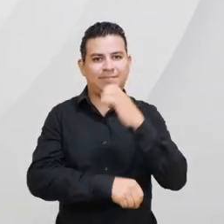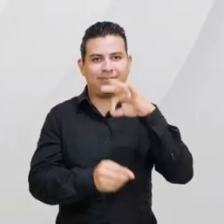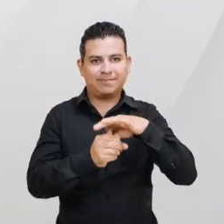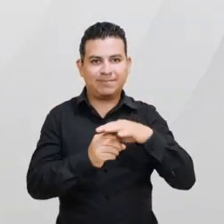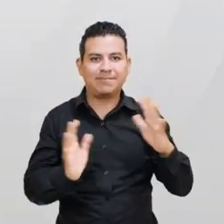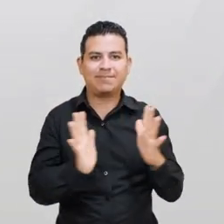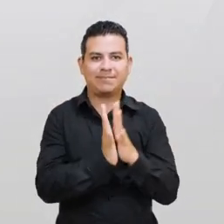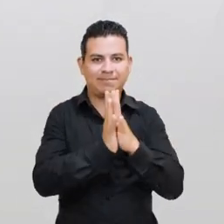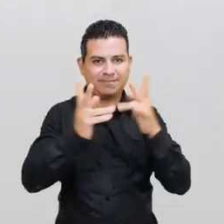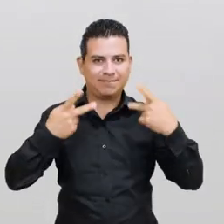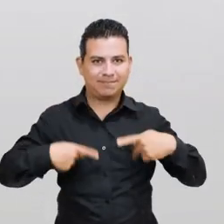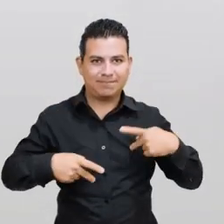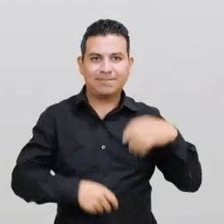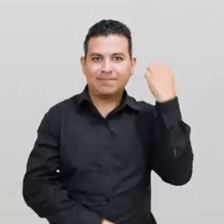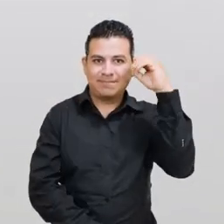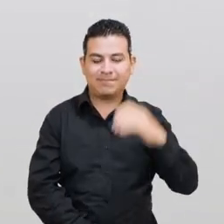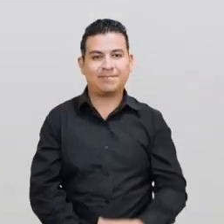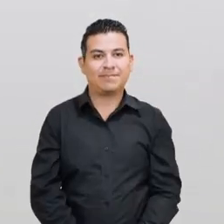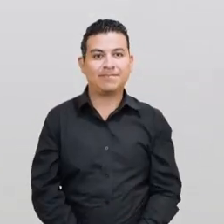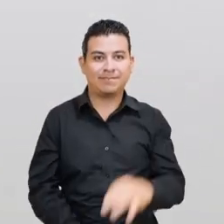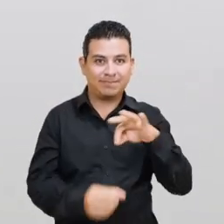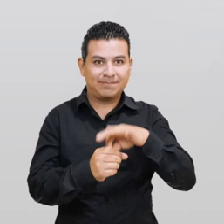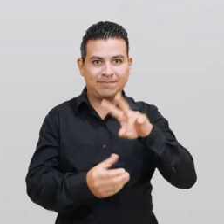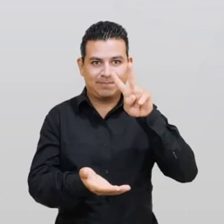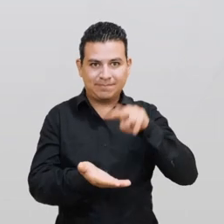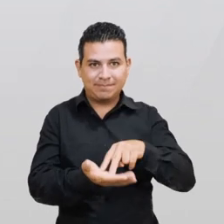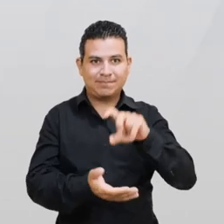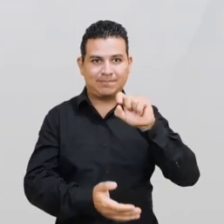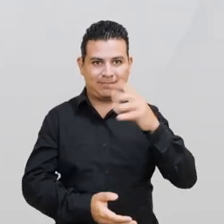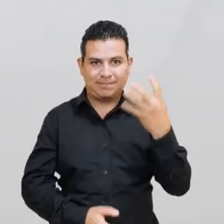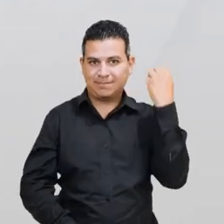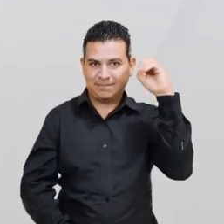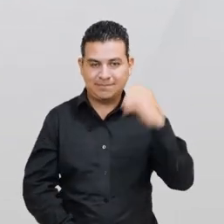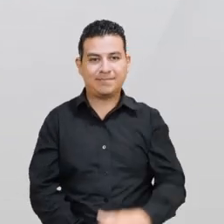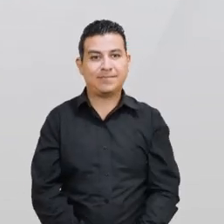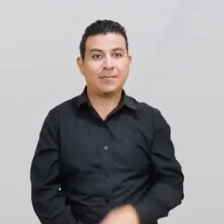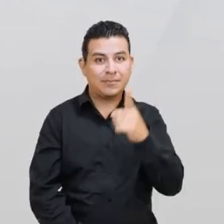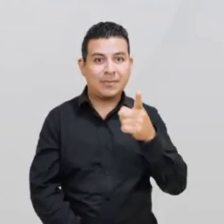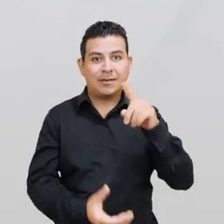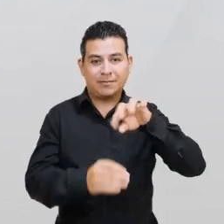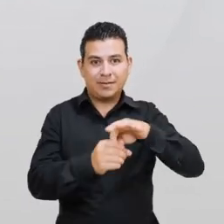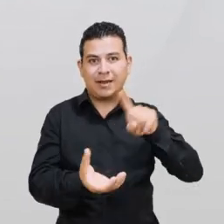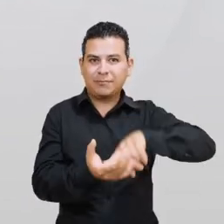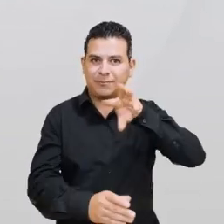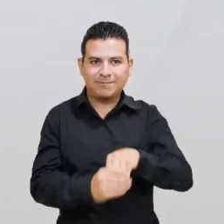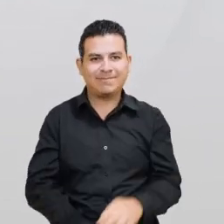Estatal Electoral y de Participación Ciudadana de Oaxaca. Elecciones Oaxaca 2024. Tu voto lo puede todo.